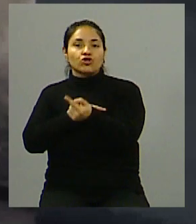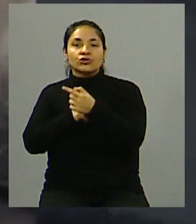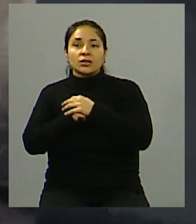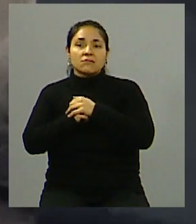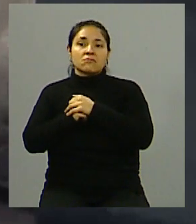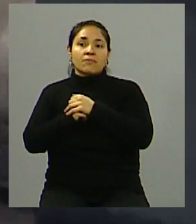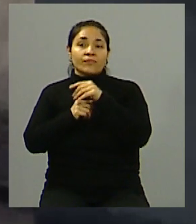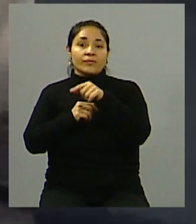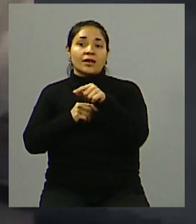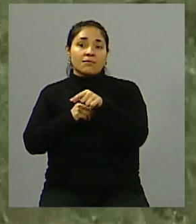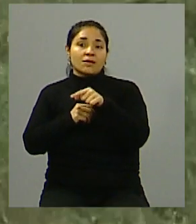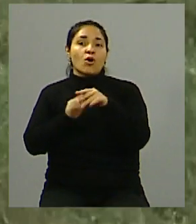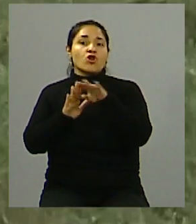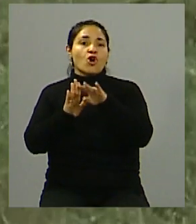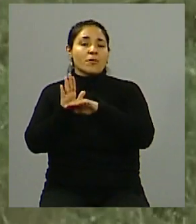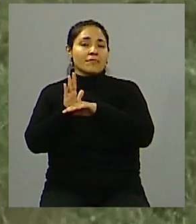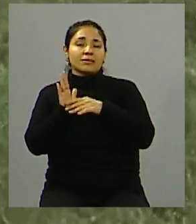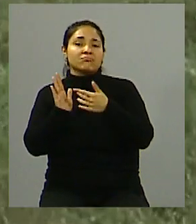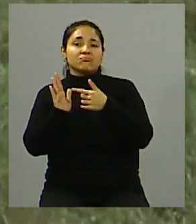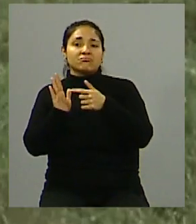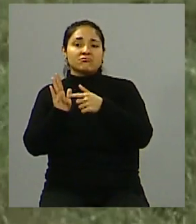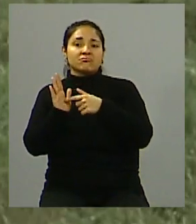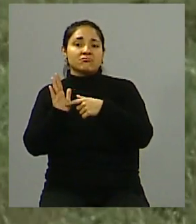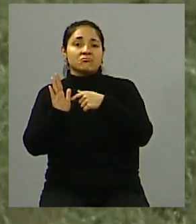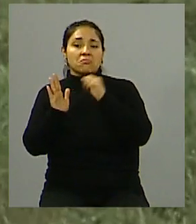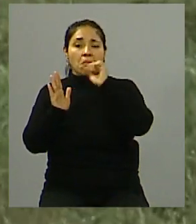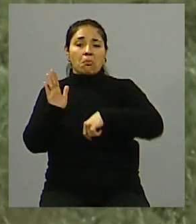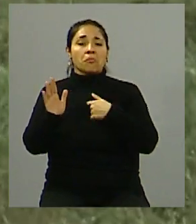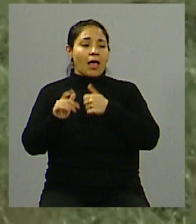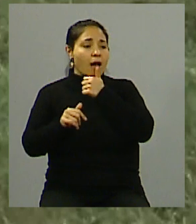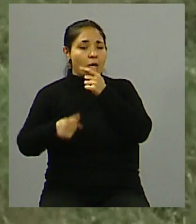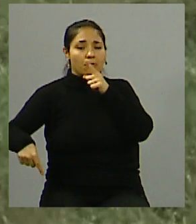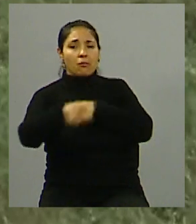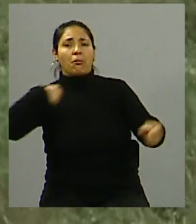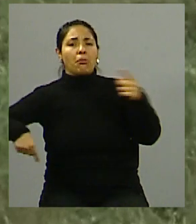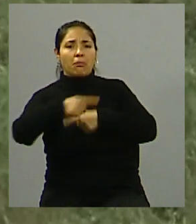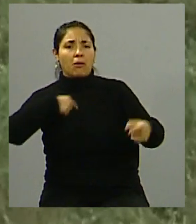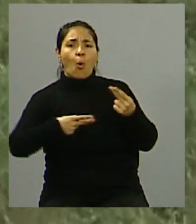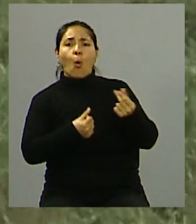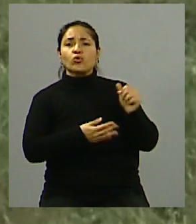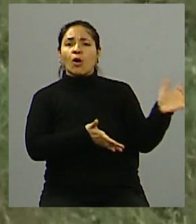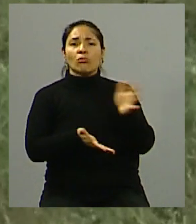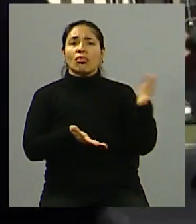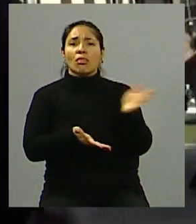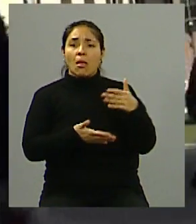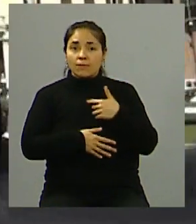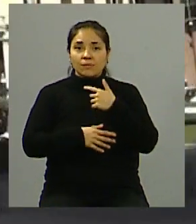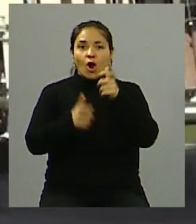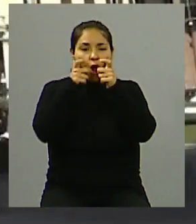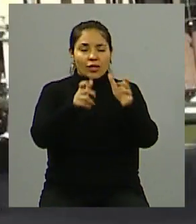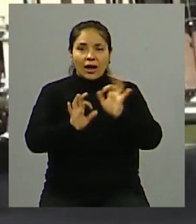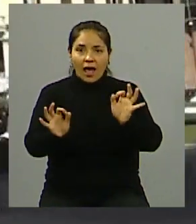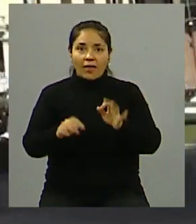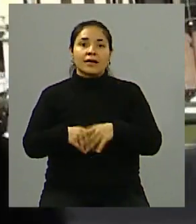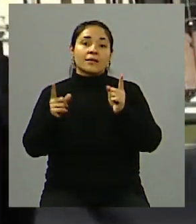por fuera de la norma de estos recursos y cuáles son las capacidades que tiene el Estado para fiscalizar, para controlar, para monitorear... Y cuánto quiere